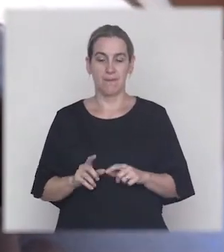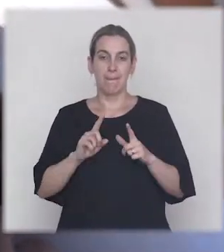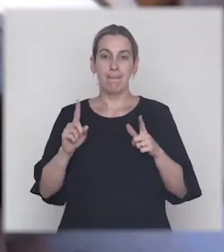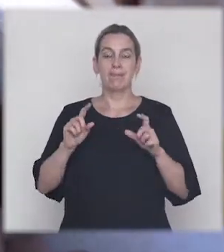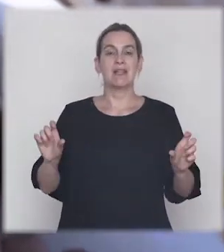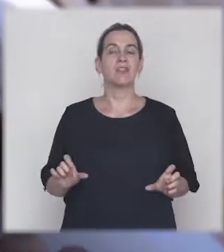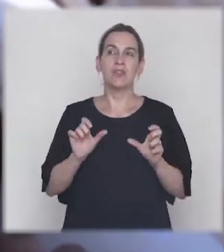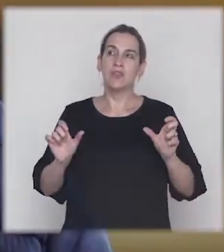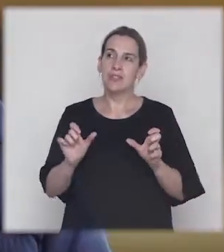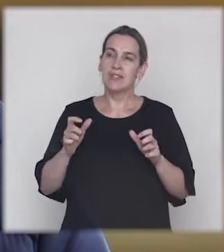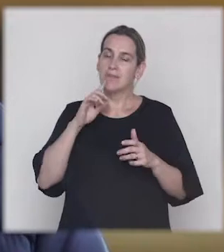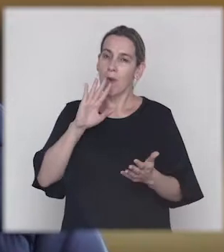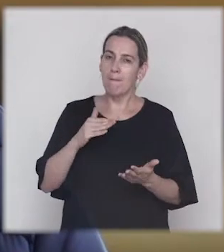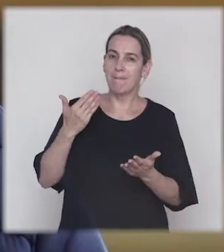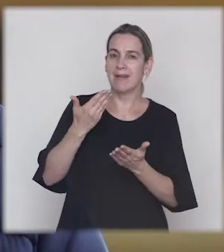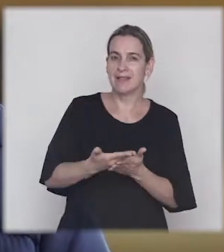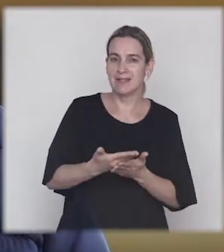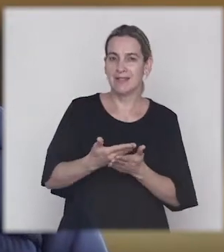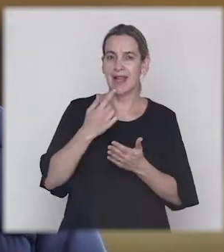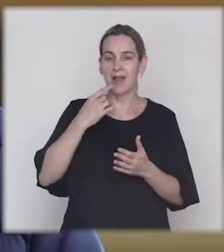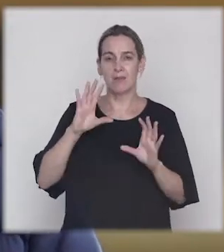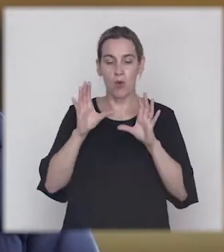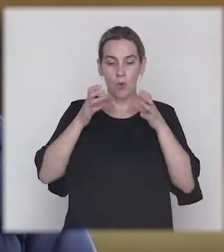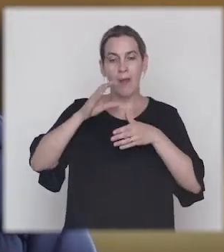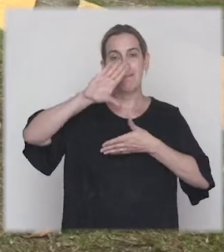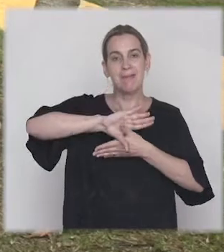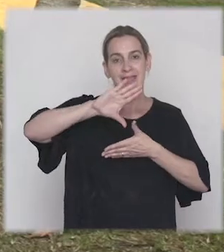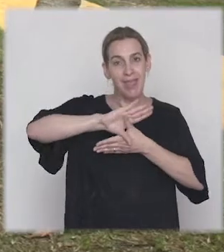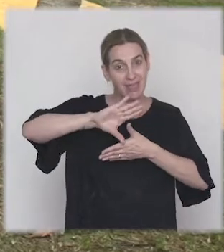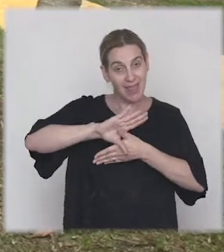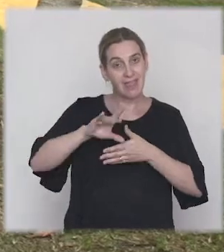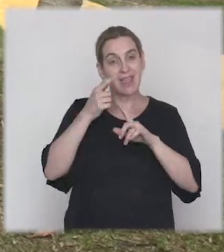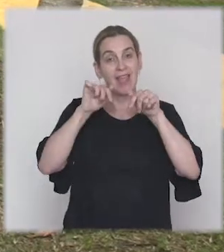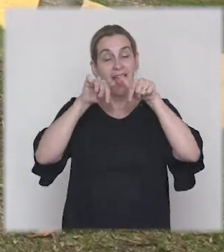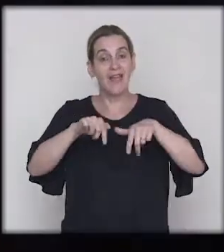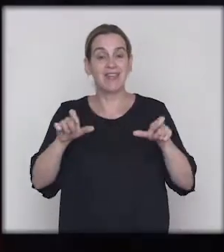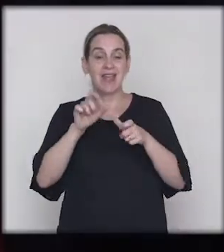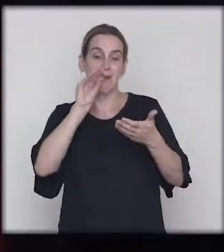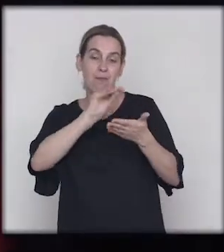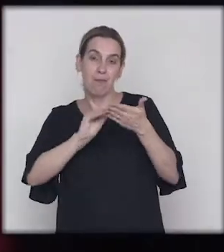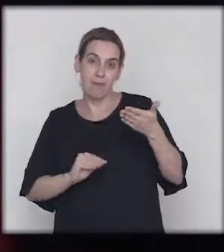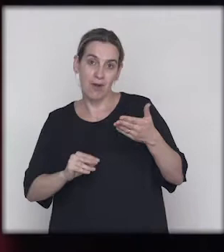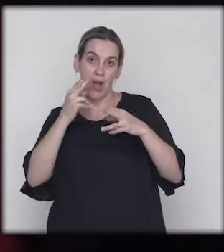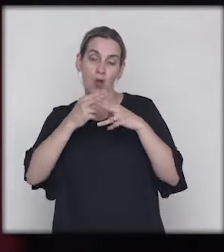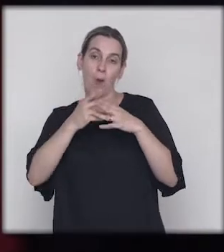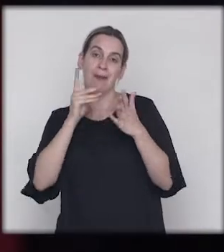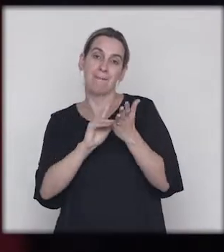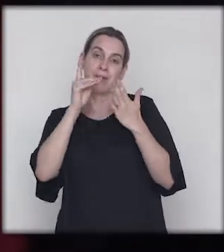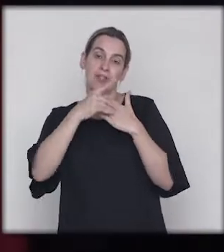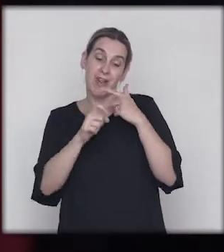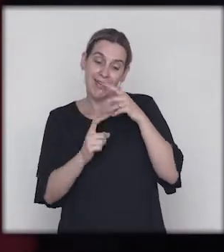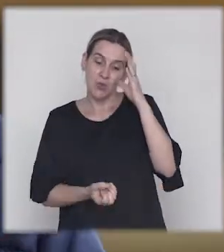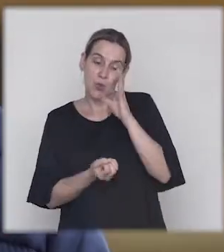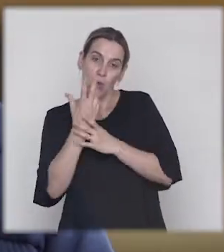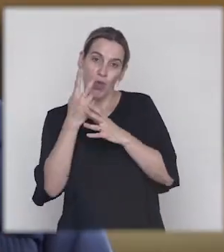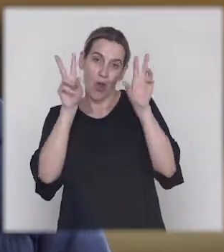Nos propusimos presentarnos a un fondo del MIRES, en ese contexto había que poner un nombre formal al proyecto, entonces de ahí es